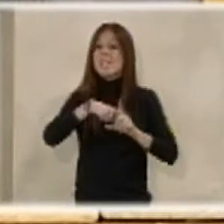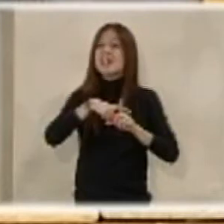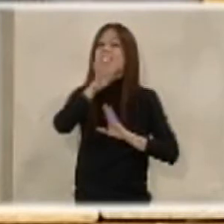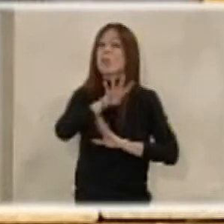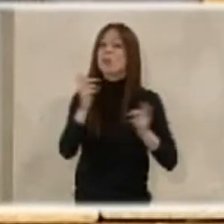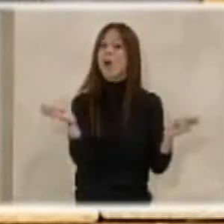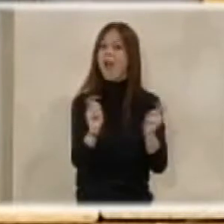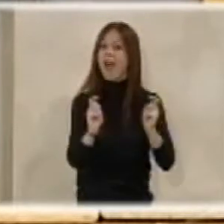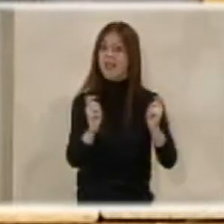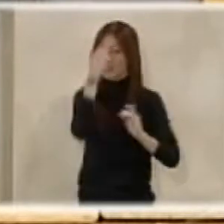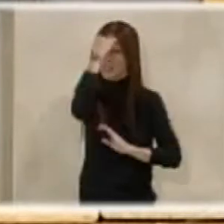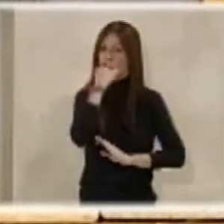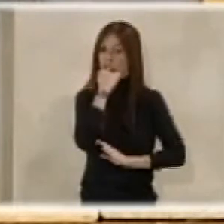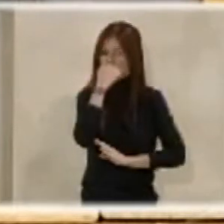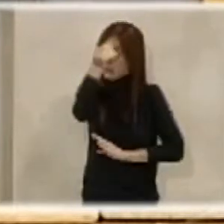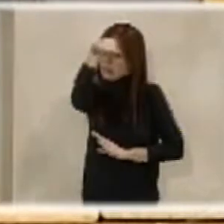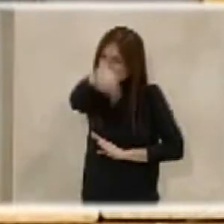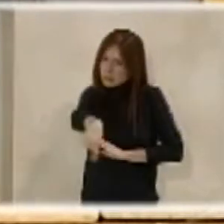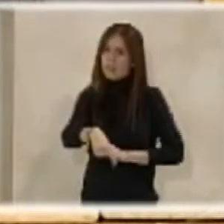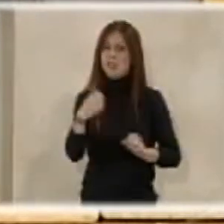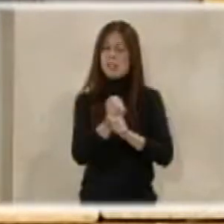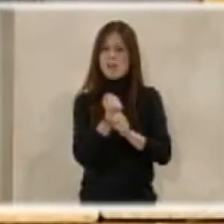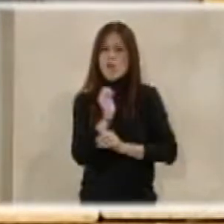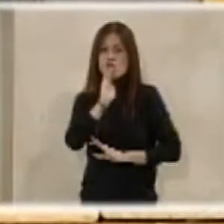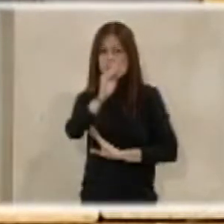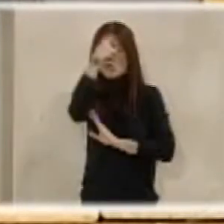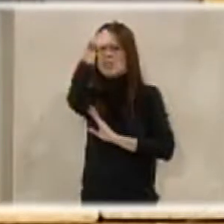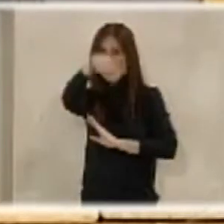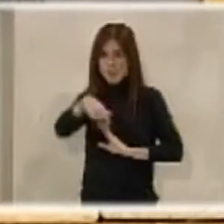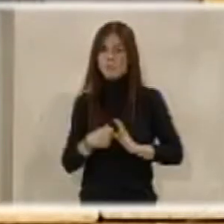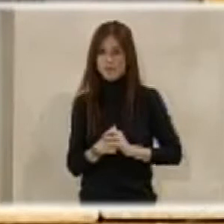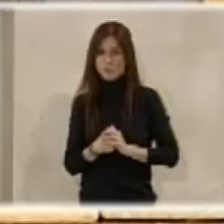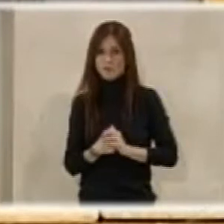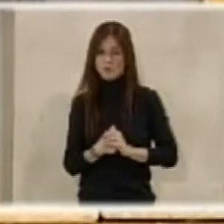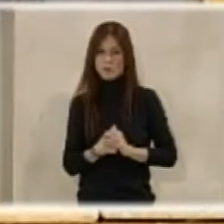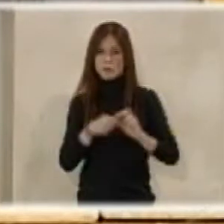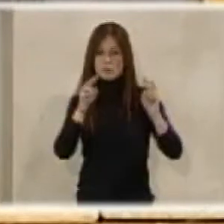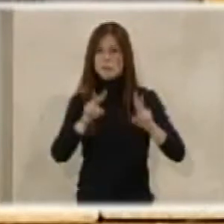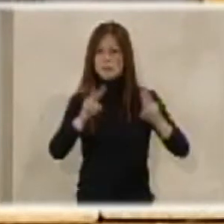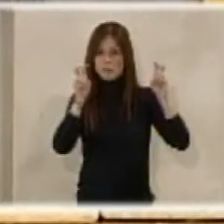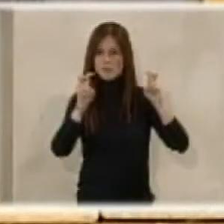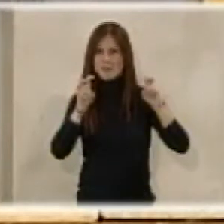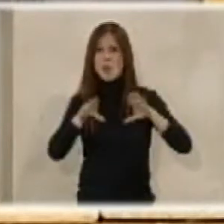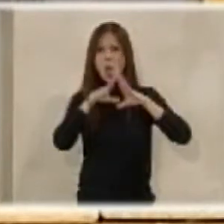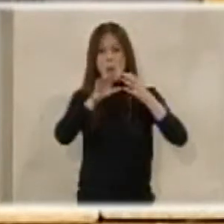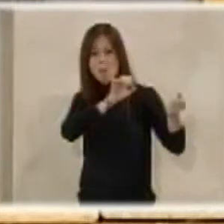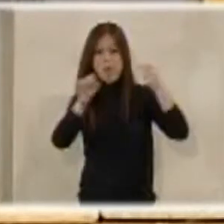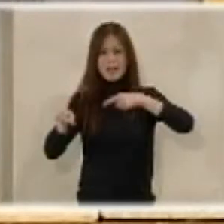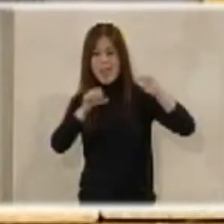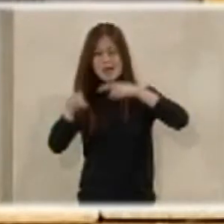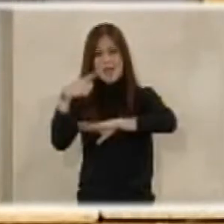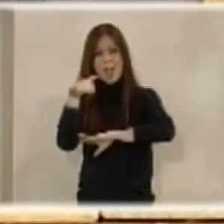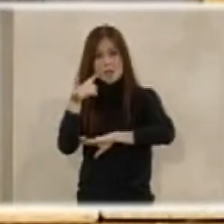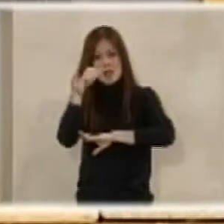de alerta terrorista. Sabemos la labor que están realizando con la llegada de pateras a esta ciudad